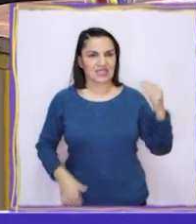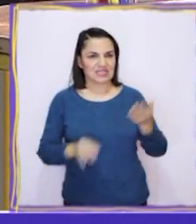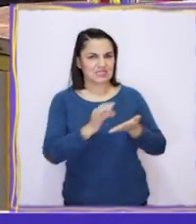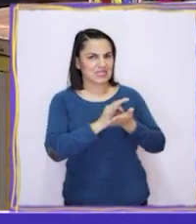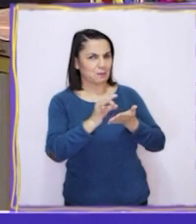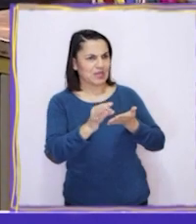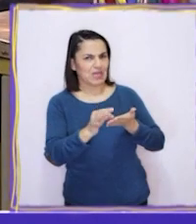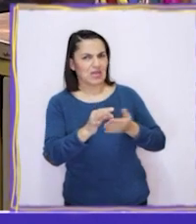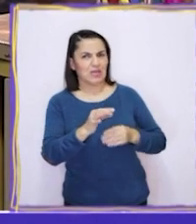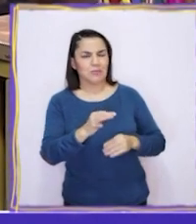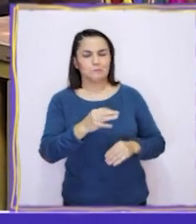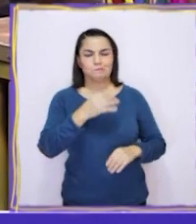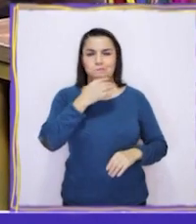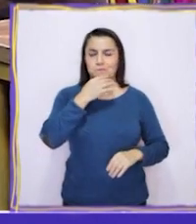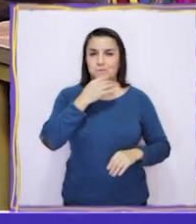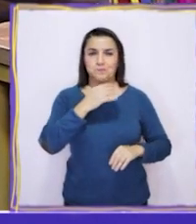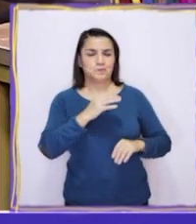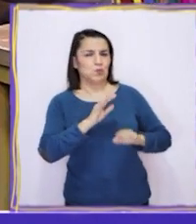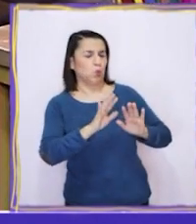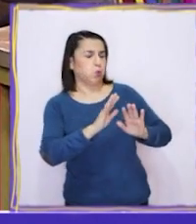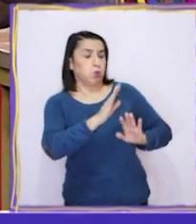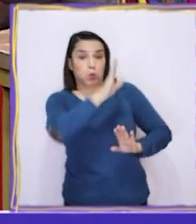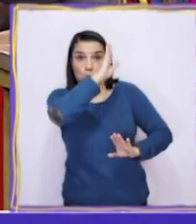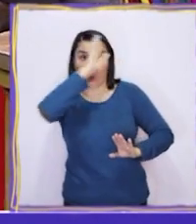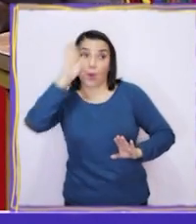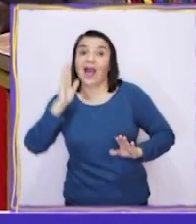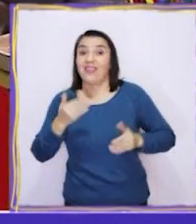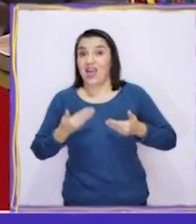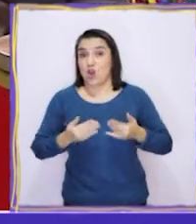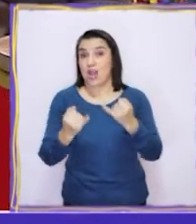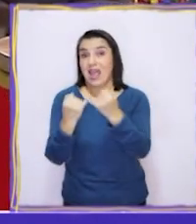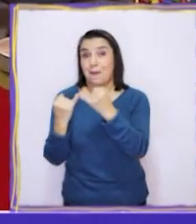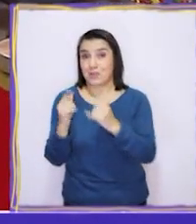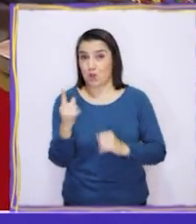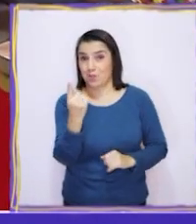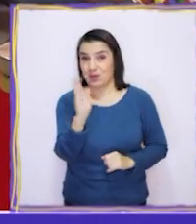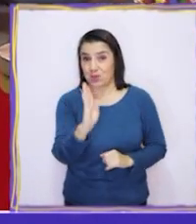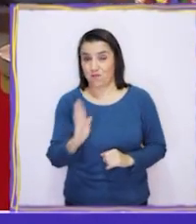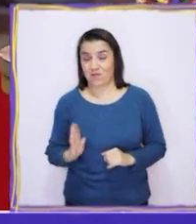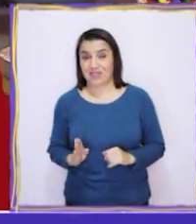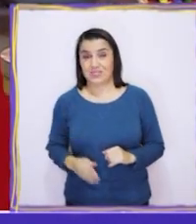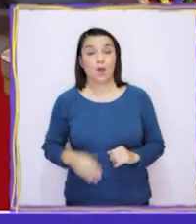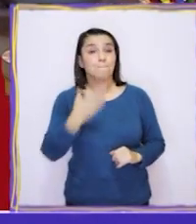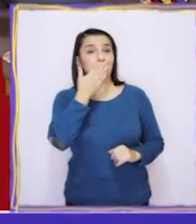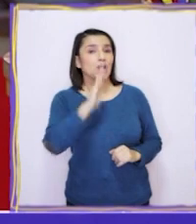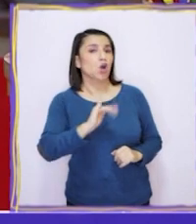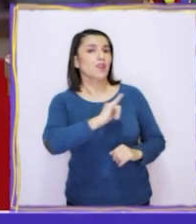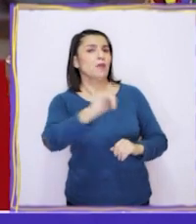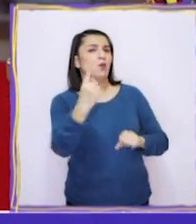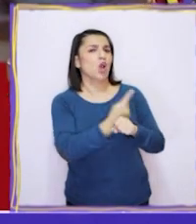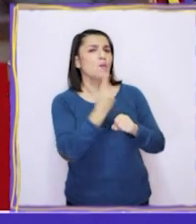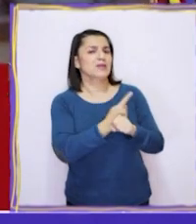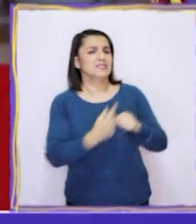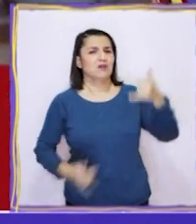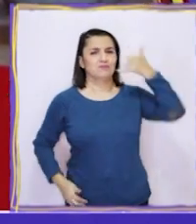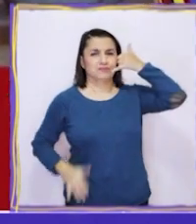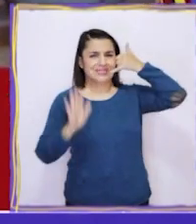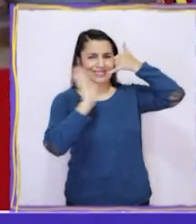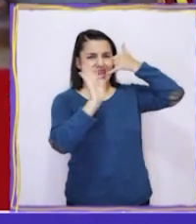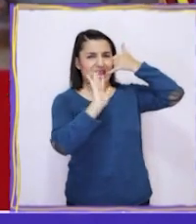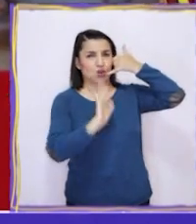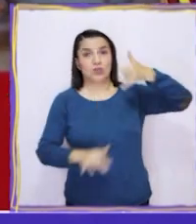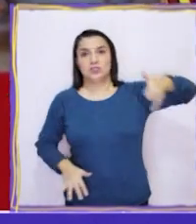¿Las semillas? Mira, estoy súper ocupada ahora con mis amigos de Primero Básico. Mejor hablamos después.